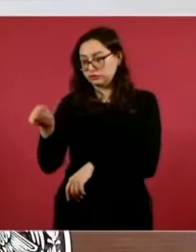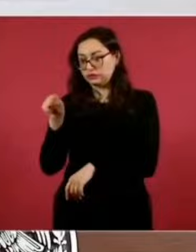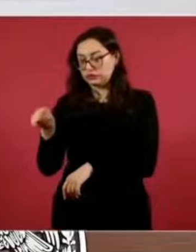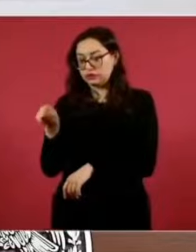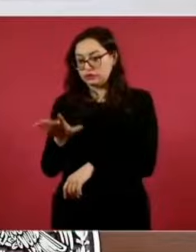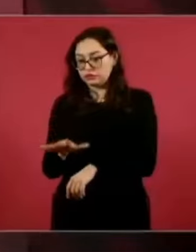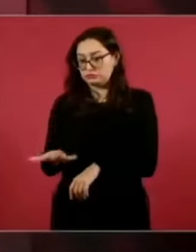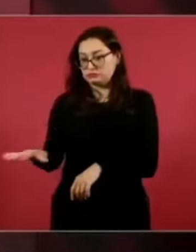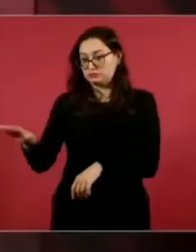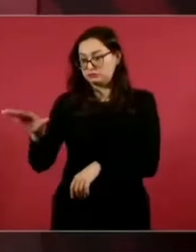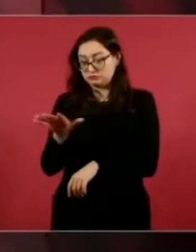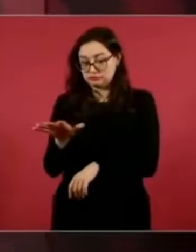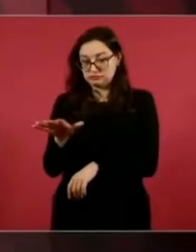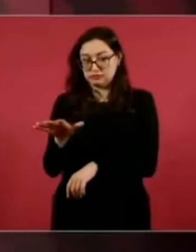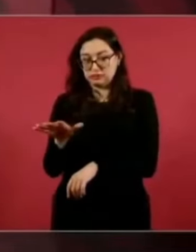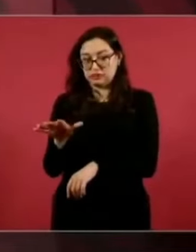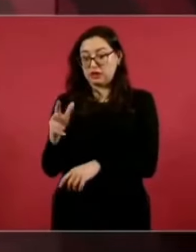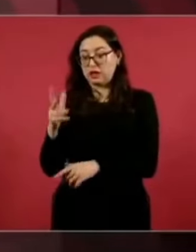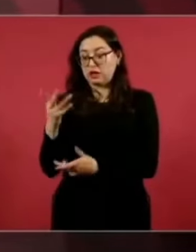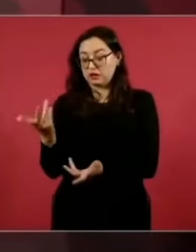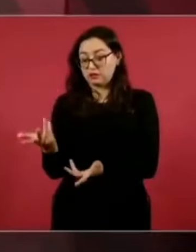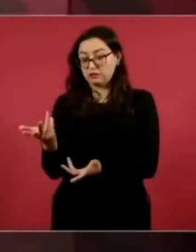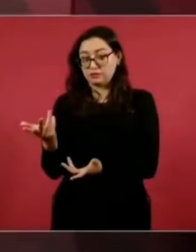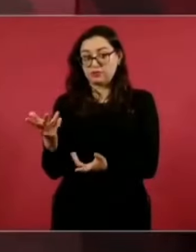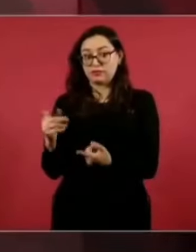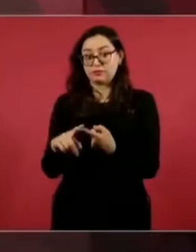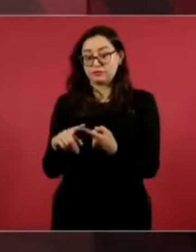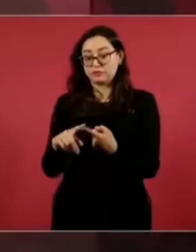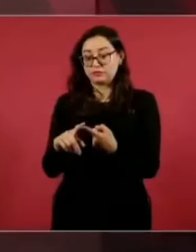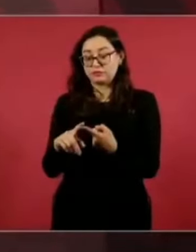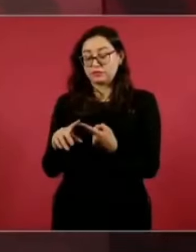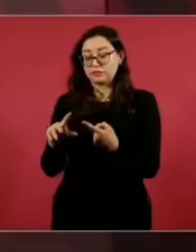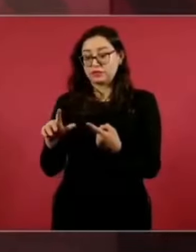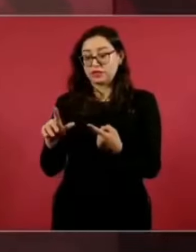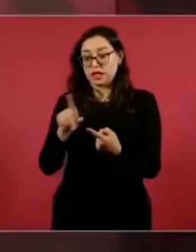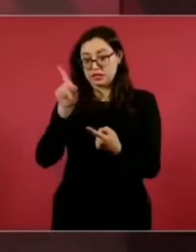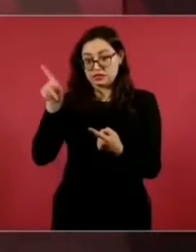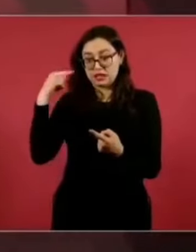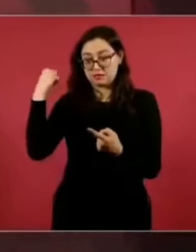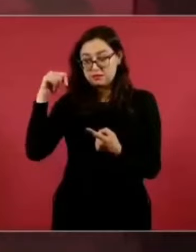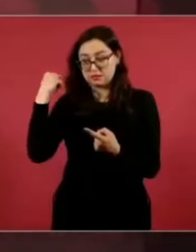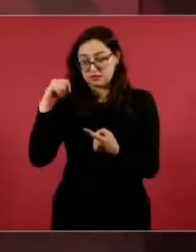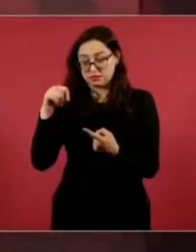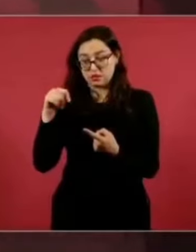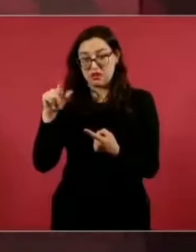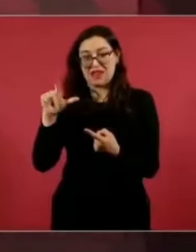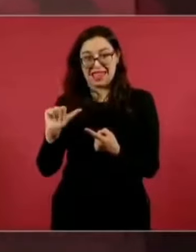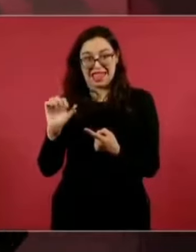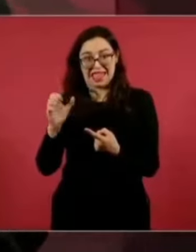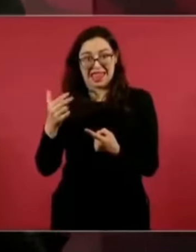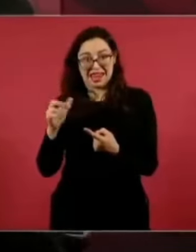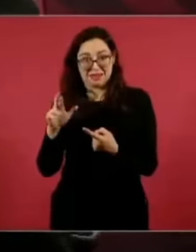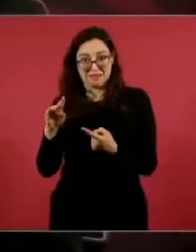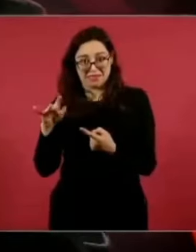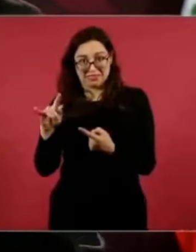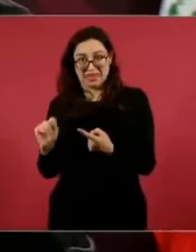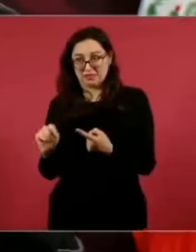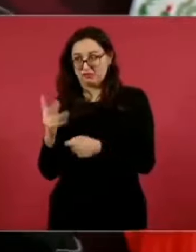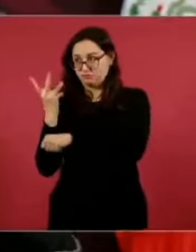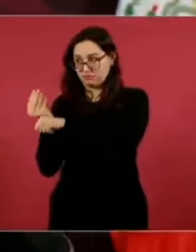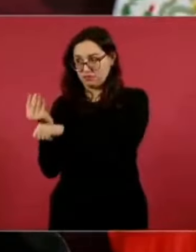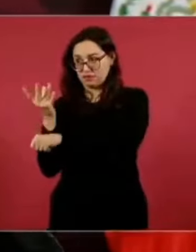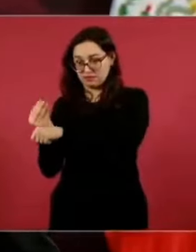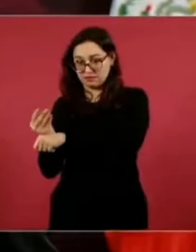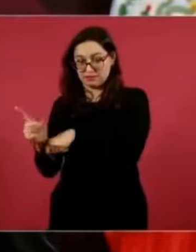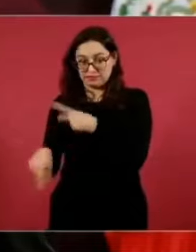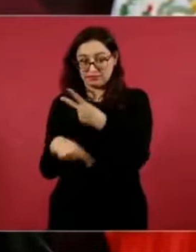los manantiales de Santa Fe y